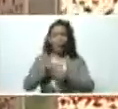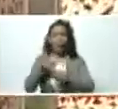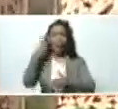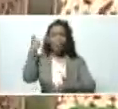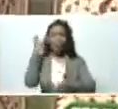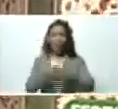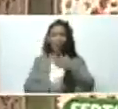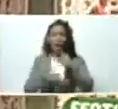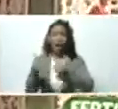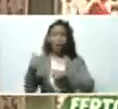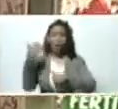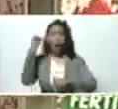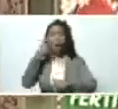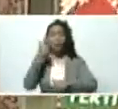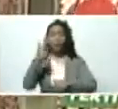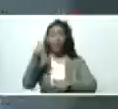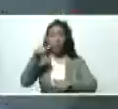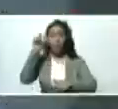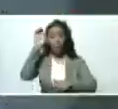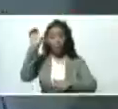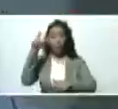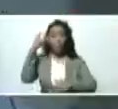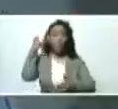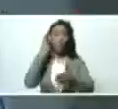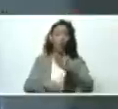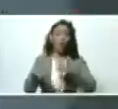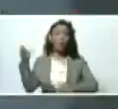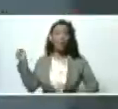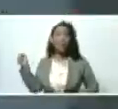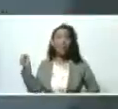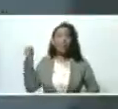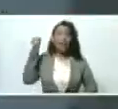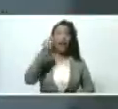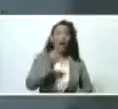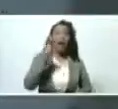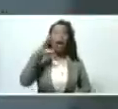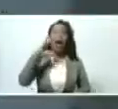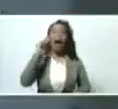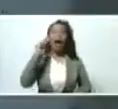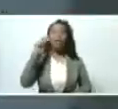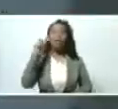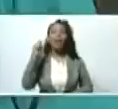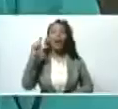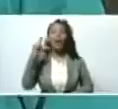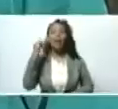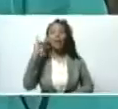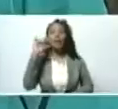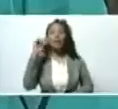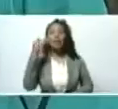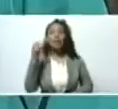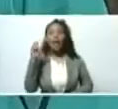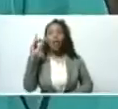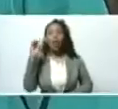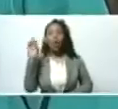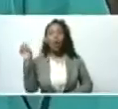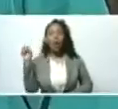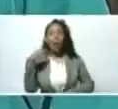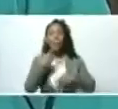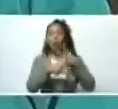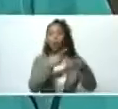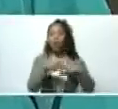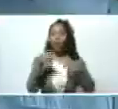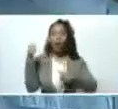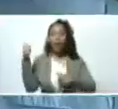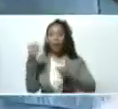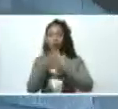eso hay que decirlo al país a los productores nos prohibieron traer los catalizadores para la producción de la URIA y fueron